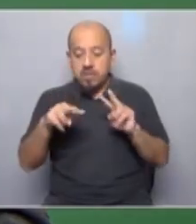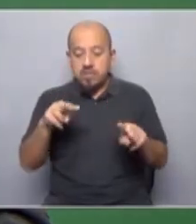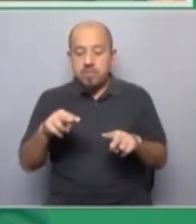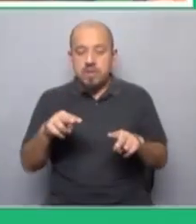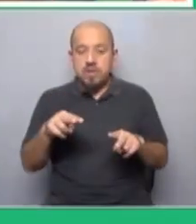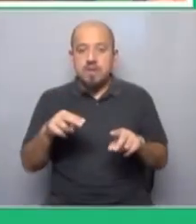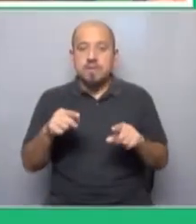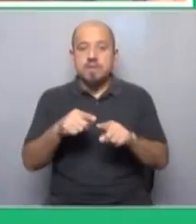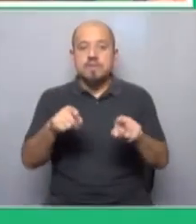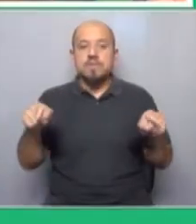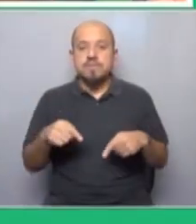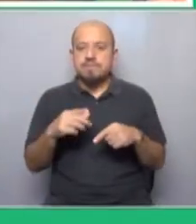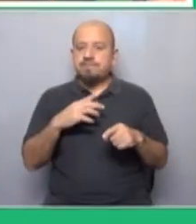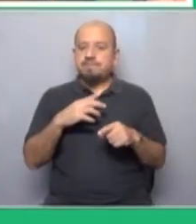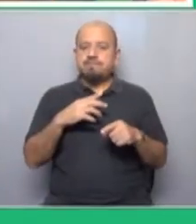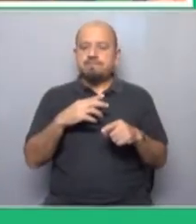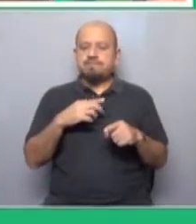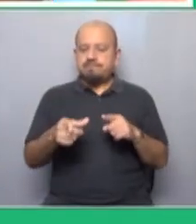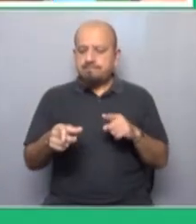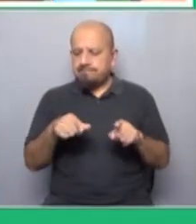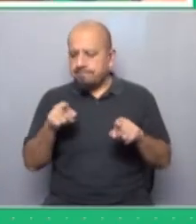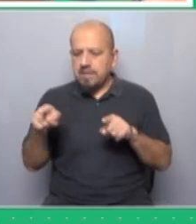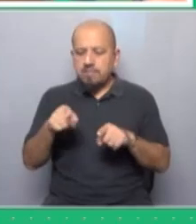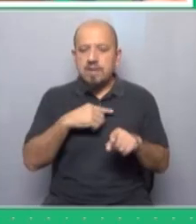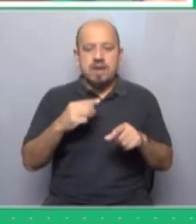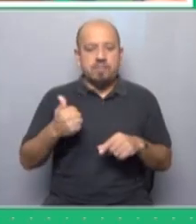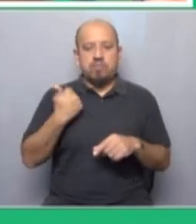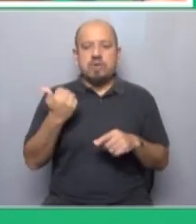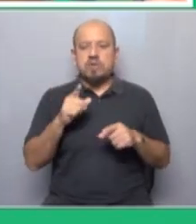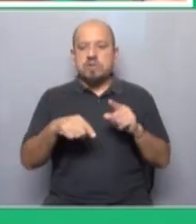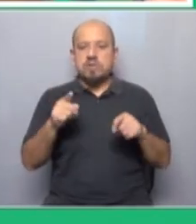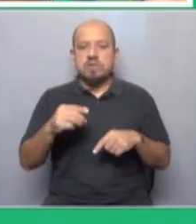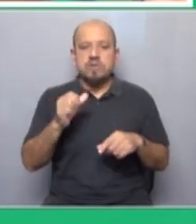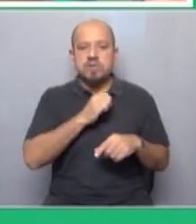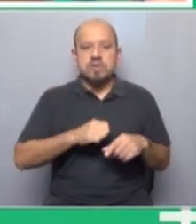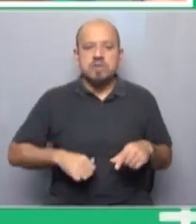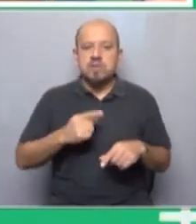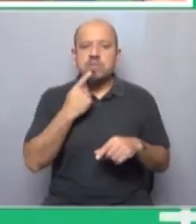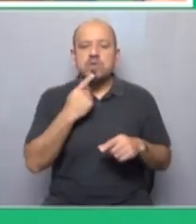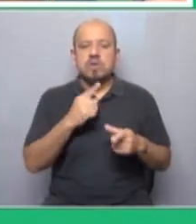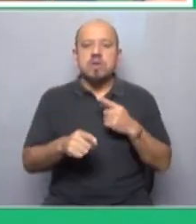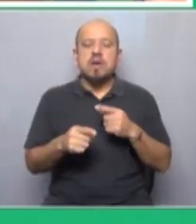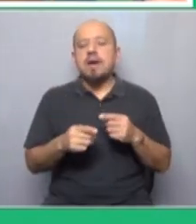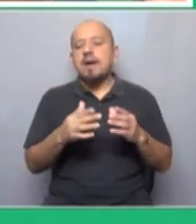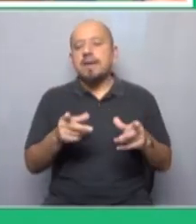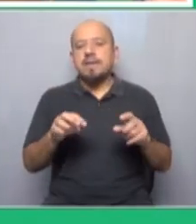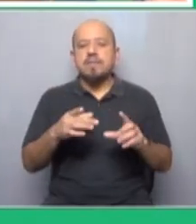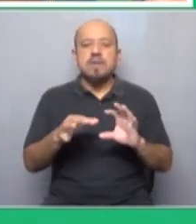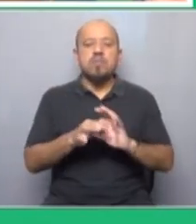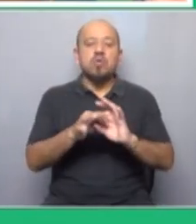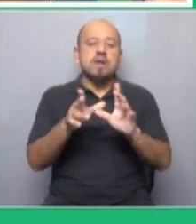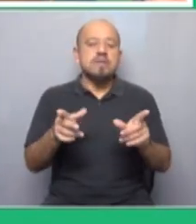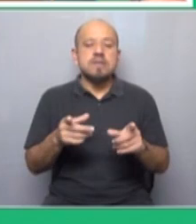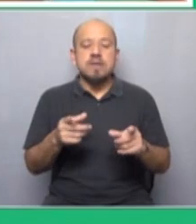decía recién Robinson esa diferencia de escala que es dramática en relación a los estados a la política a la democracia